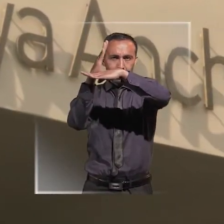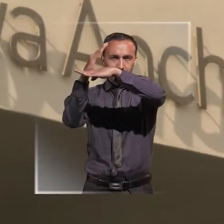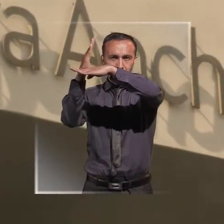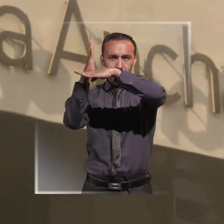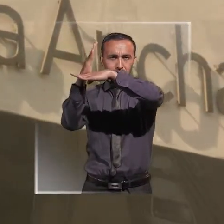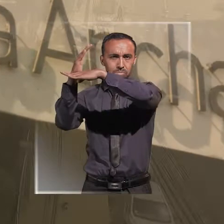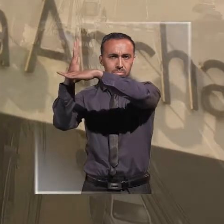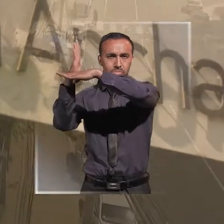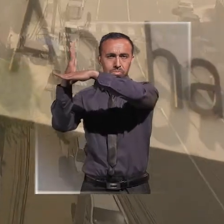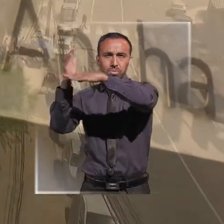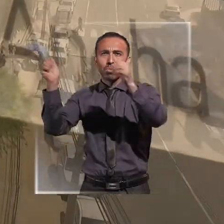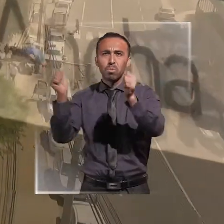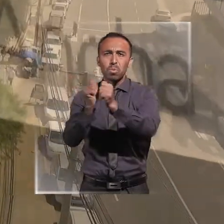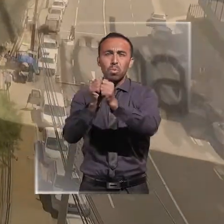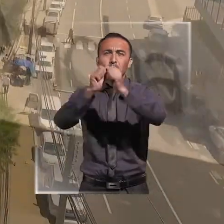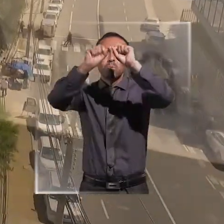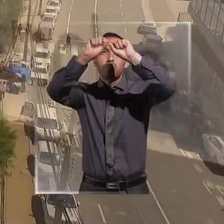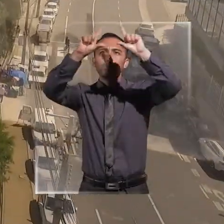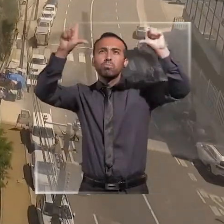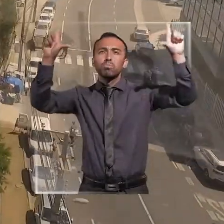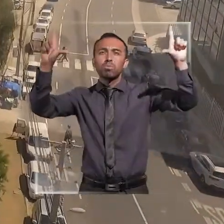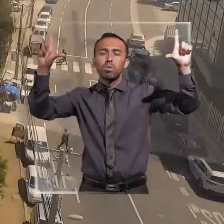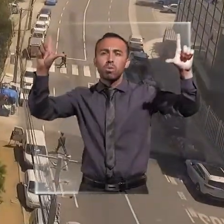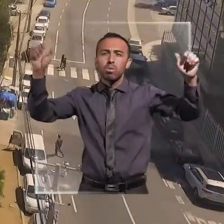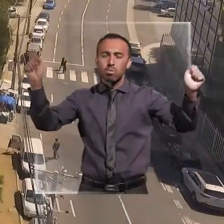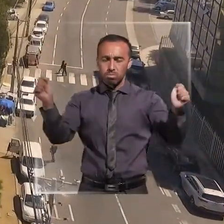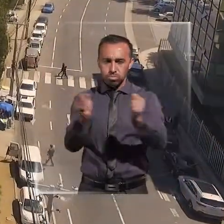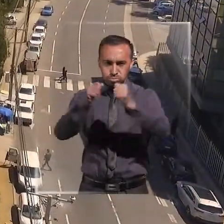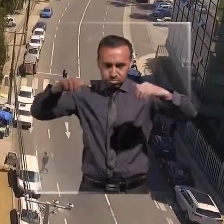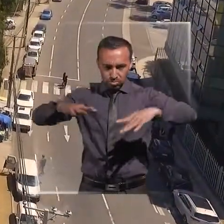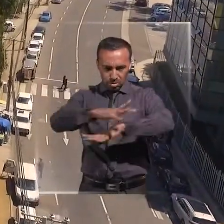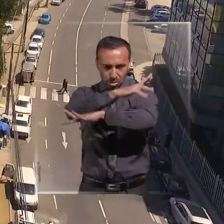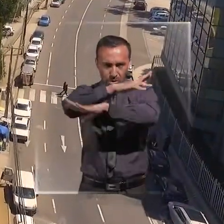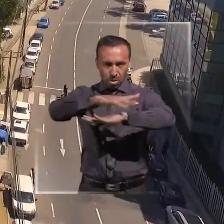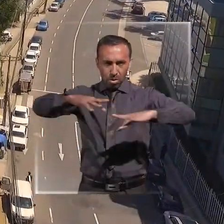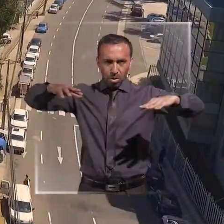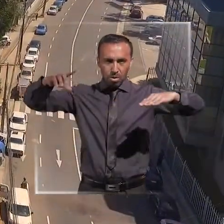Vivanco,